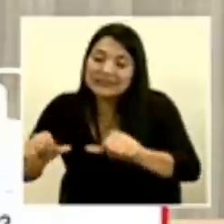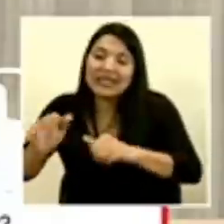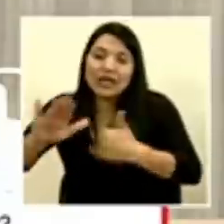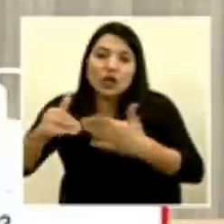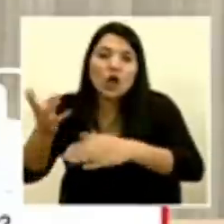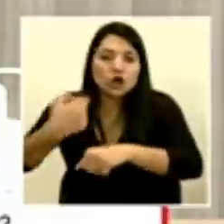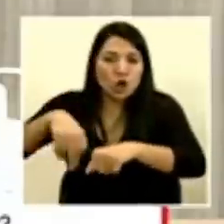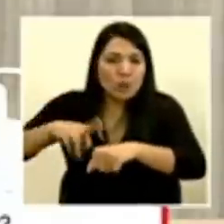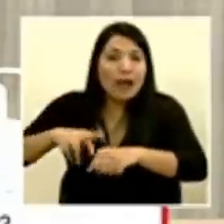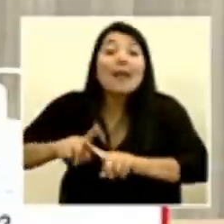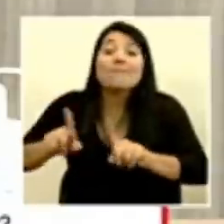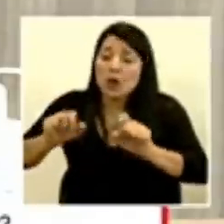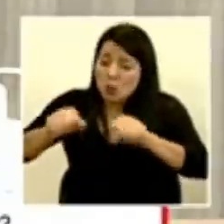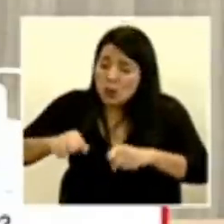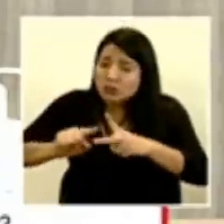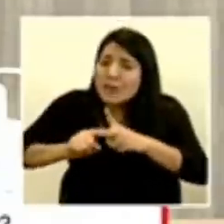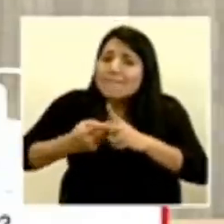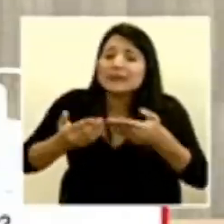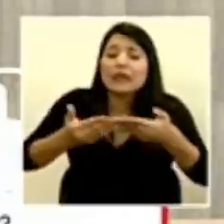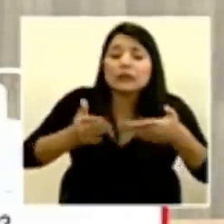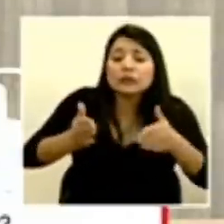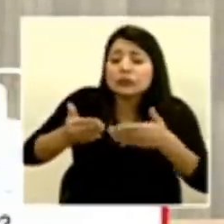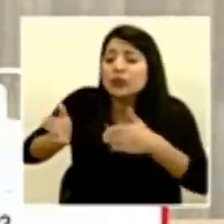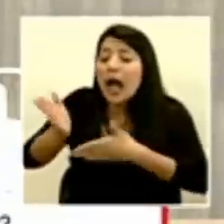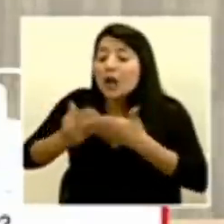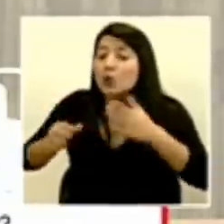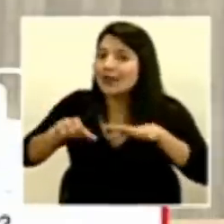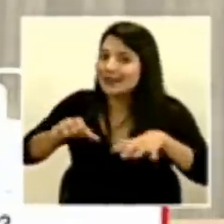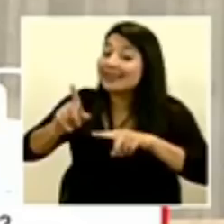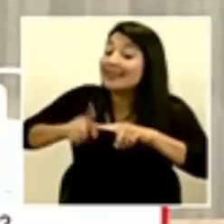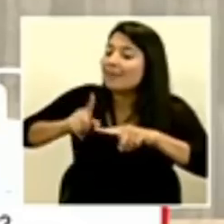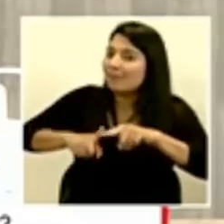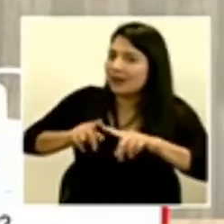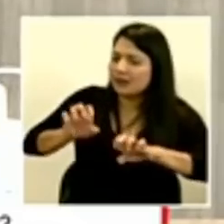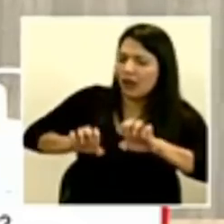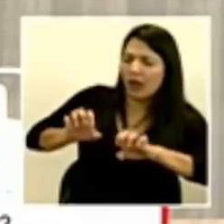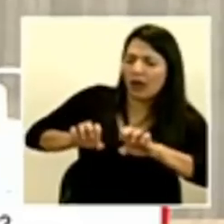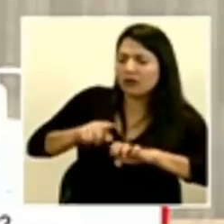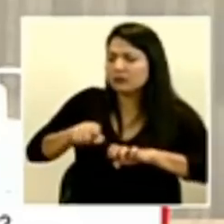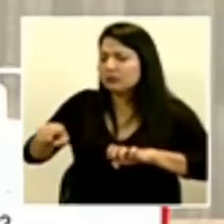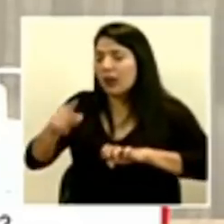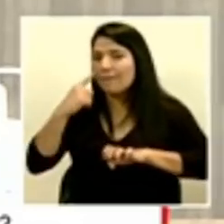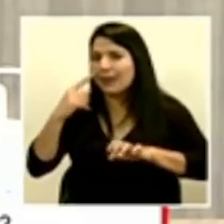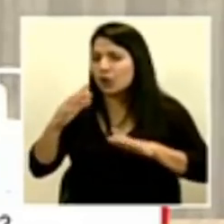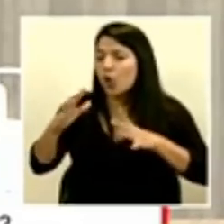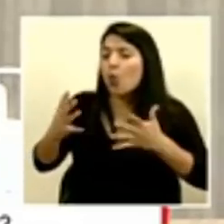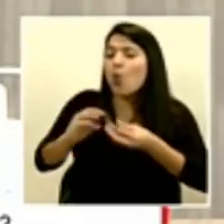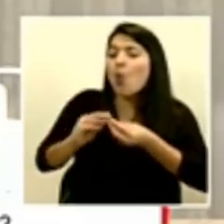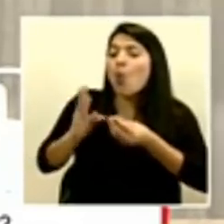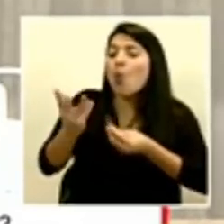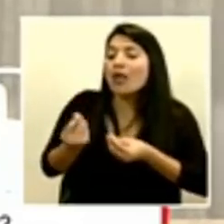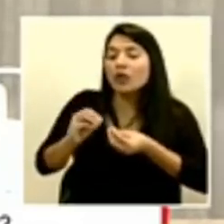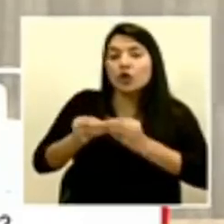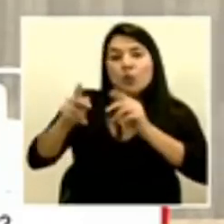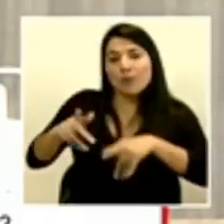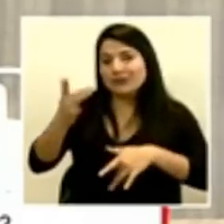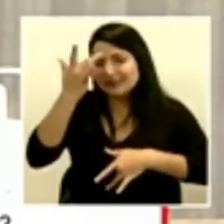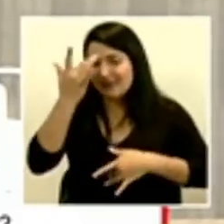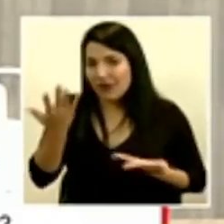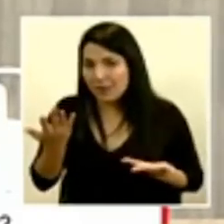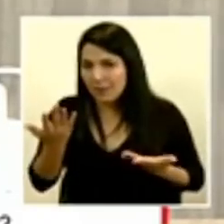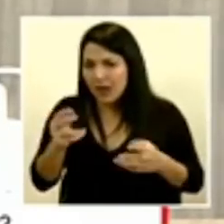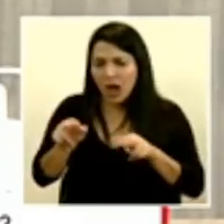habilitando algunas actividades poco a poco viendo el comportamiento en esa curva como lo indicaba anteriormente en nuestro espejo de si lo que estamos haciendo